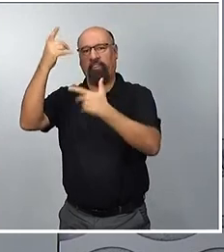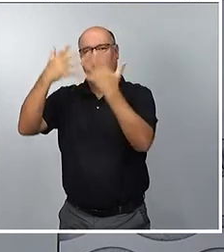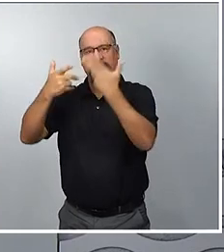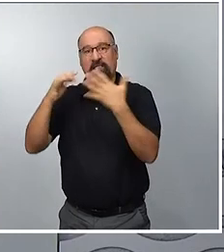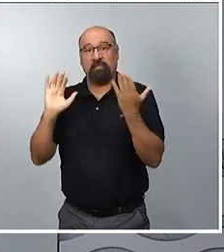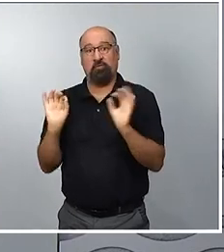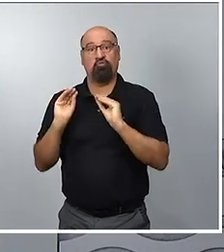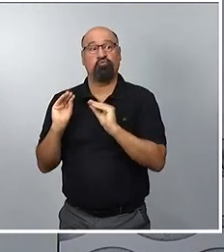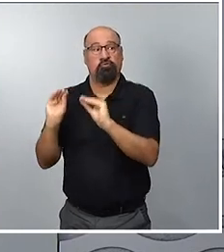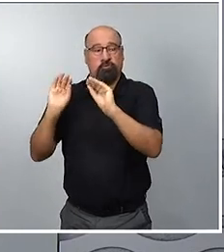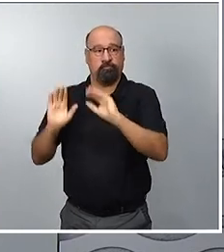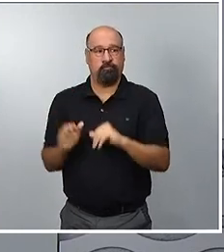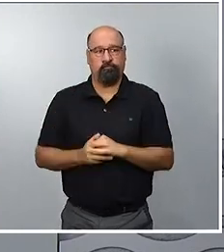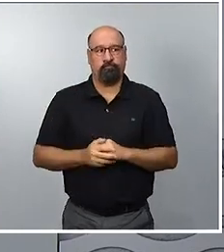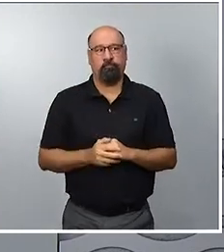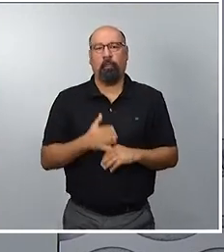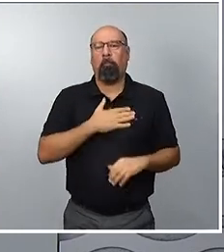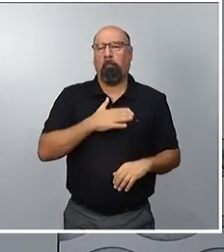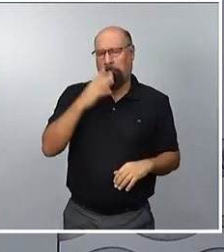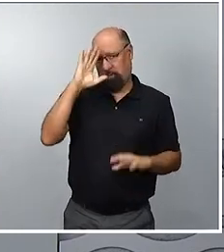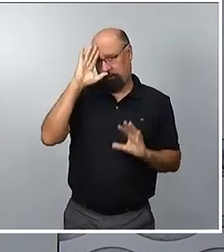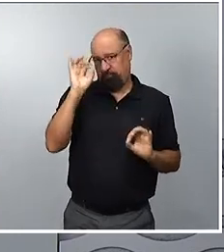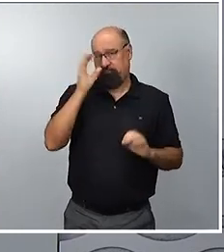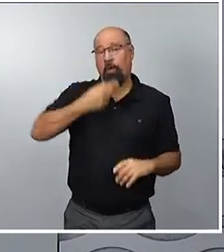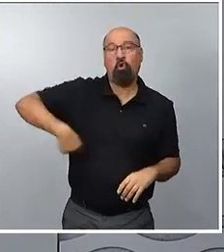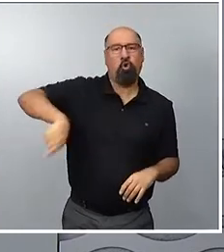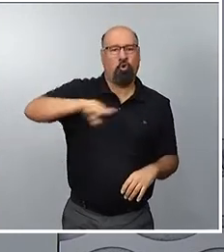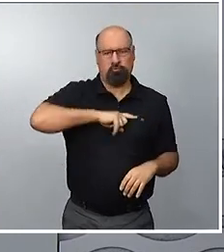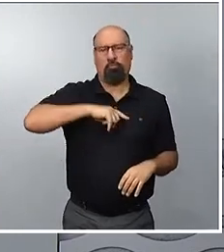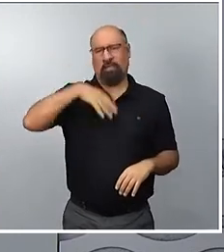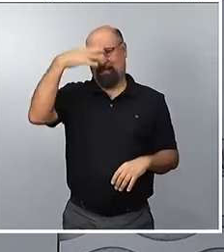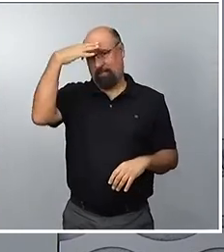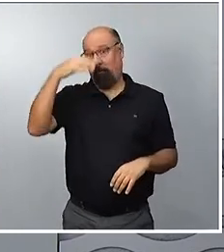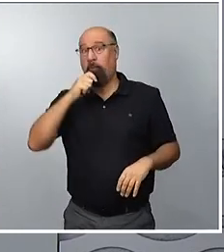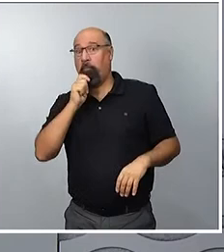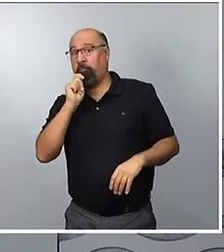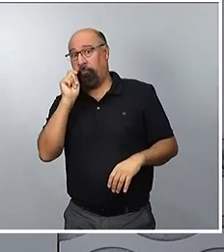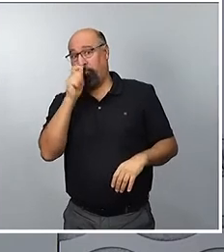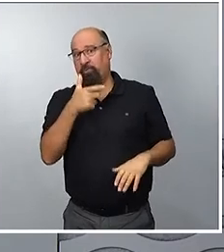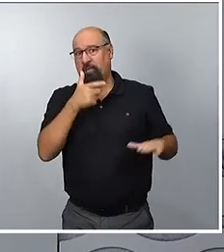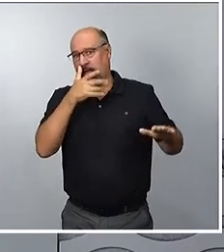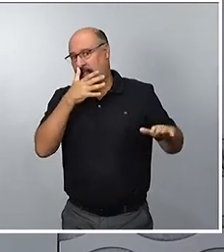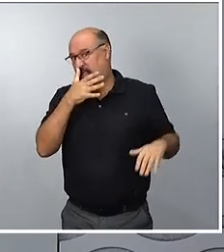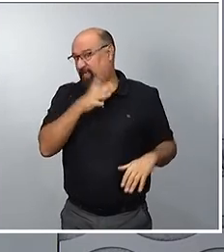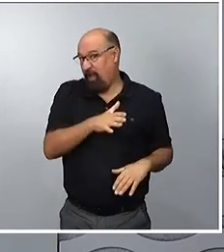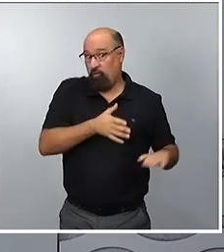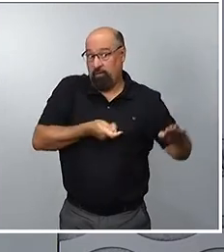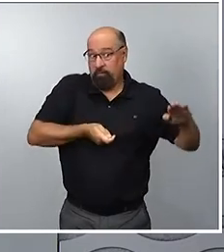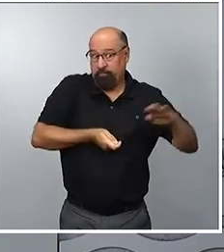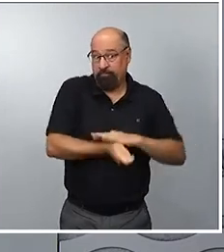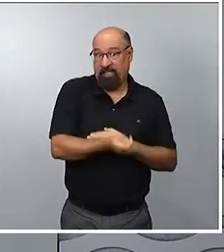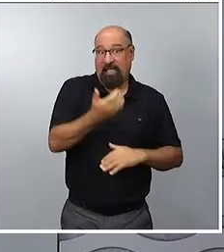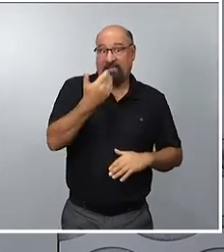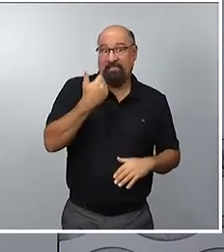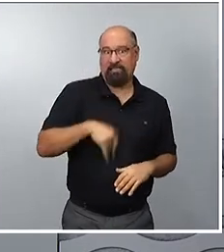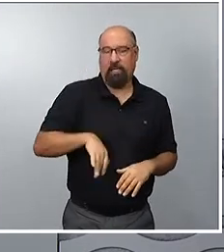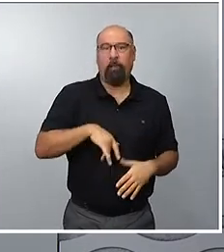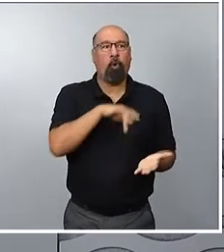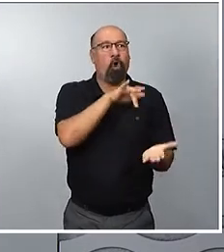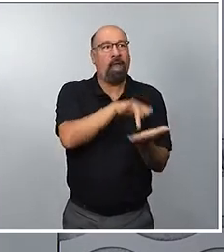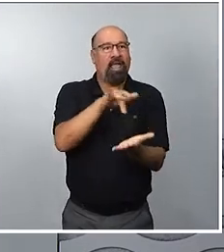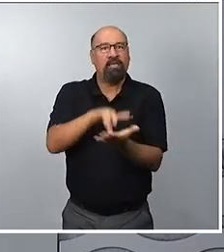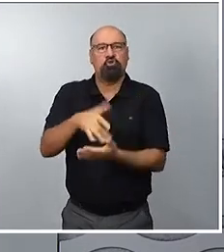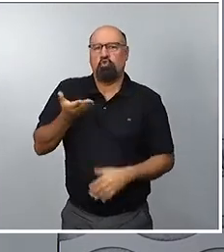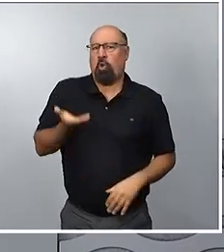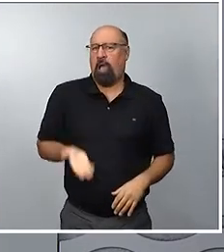estamos plenamente convencidos de que la denuncia que hemos presentado de unos hechos muy graves va a ser atendida